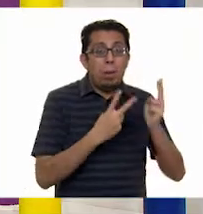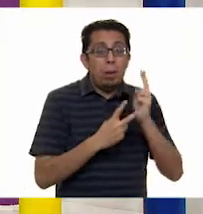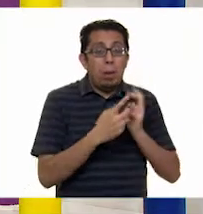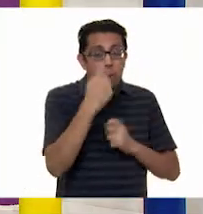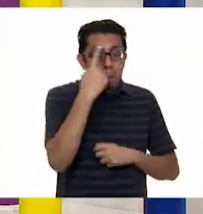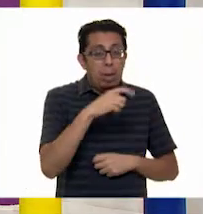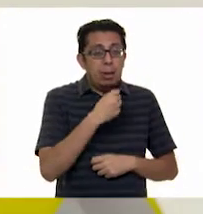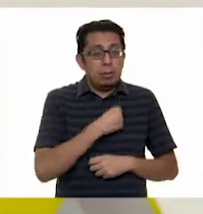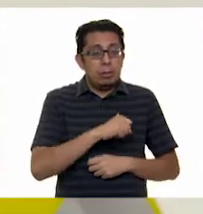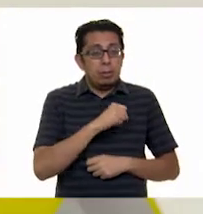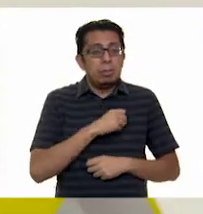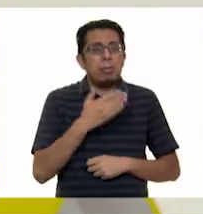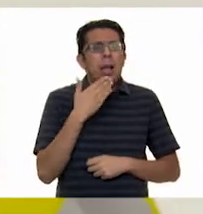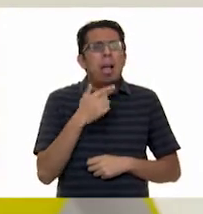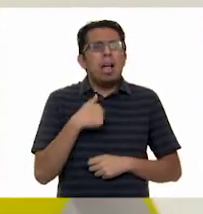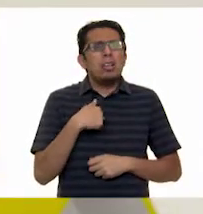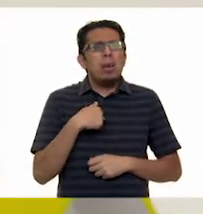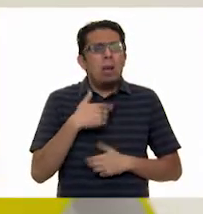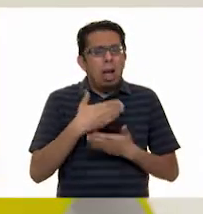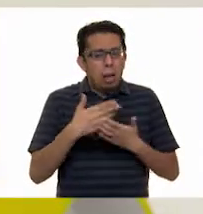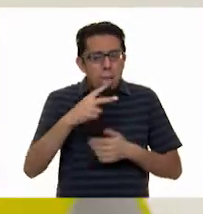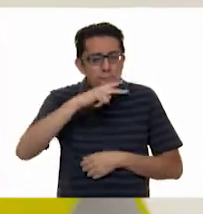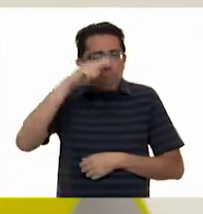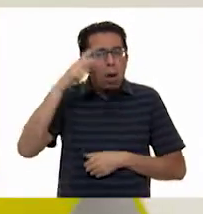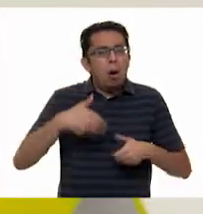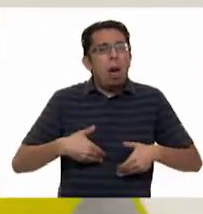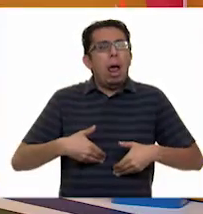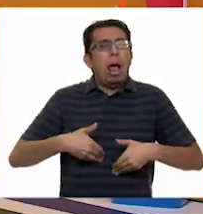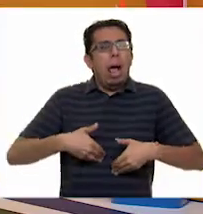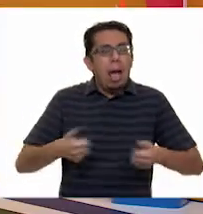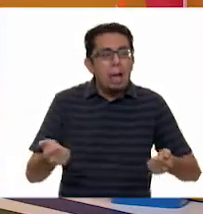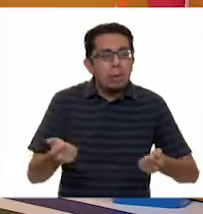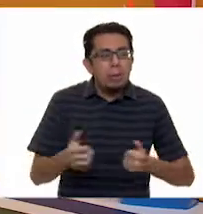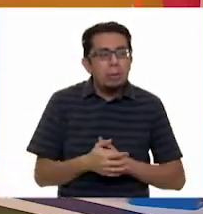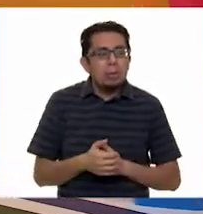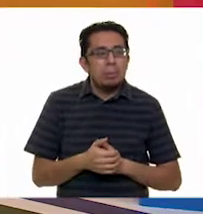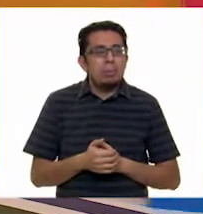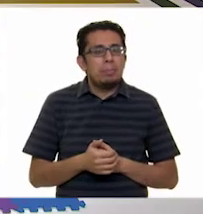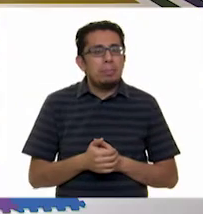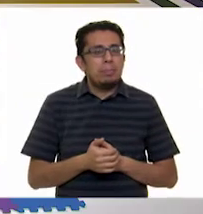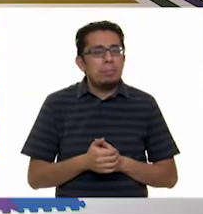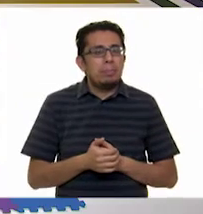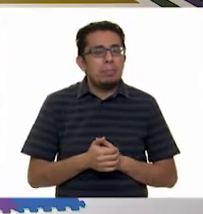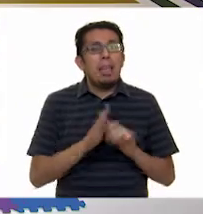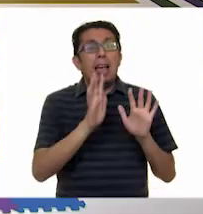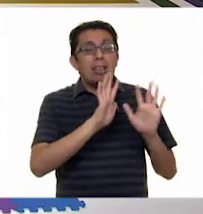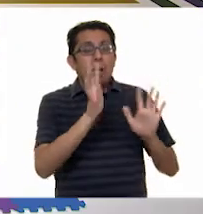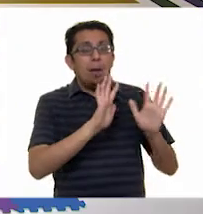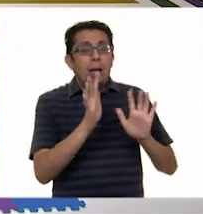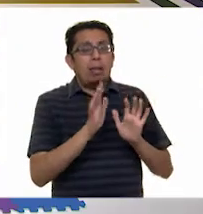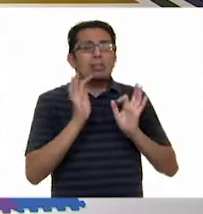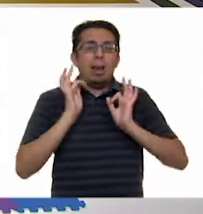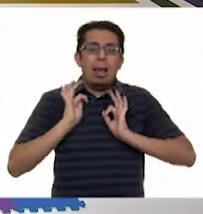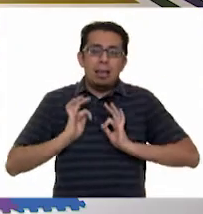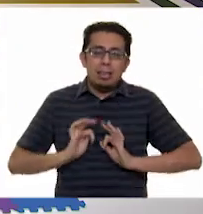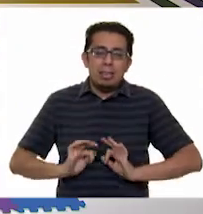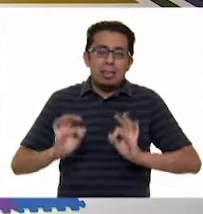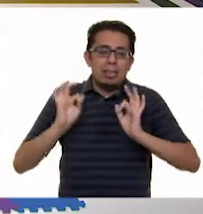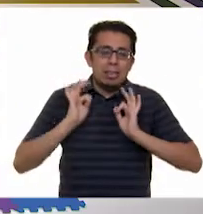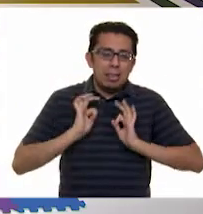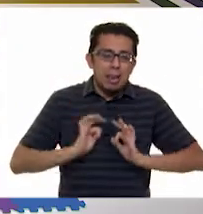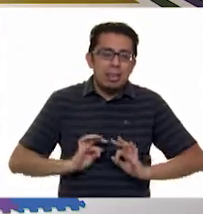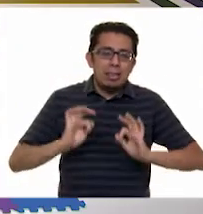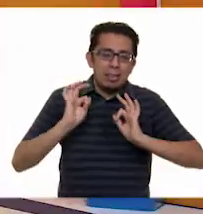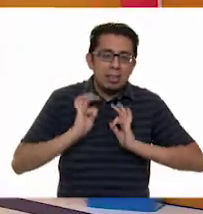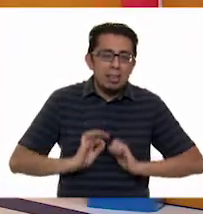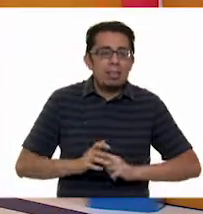mí ya me está dando más hambre cada que hablamos de esto. Ay, no, no, adiós, adiós, niñas y niños. Tranquilo, por favor.